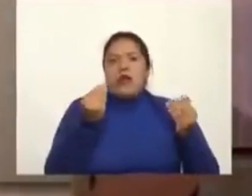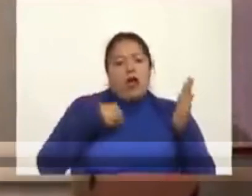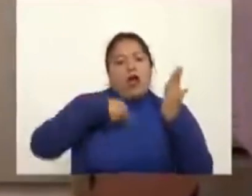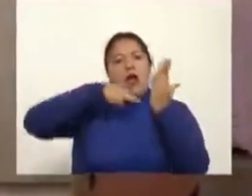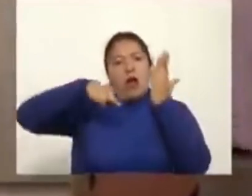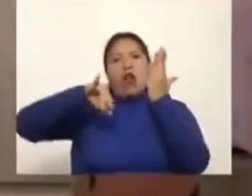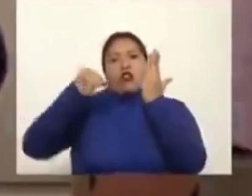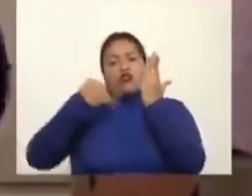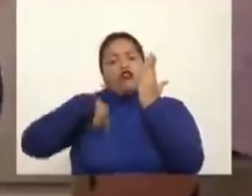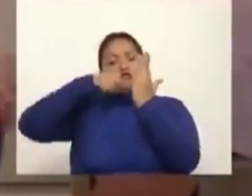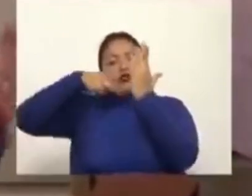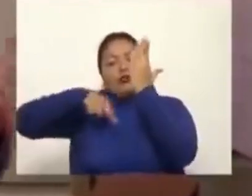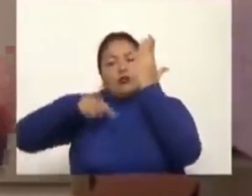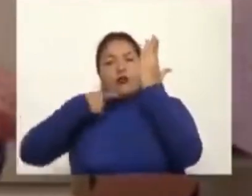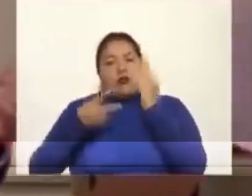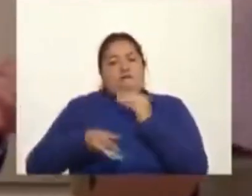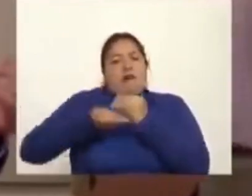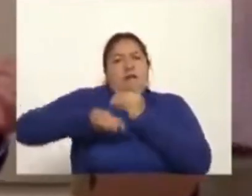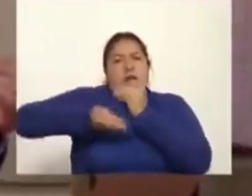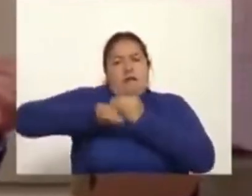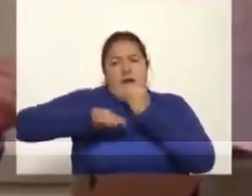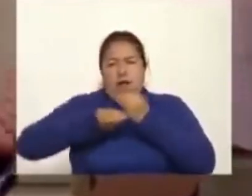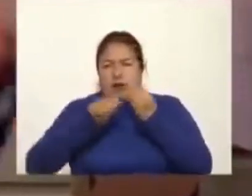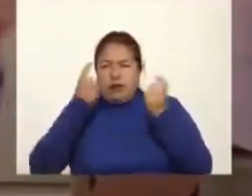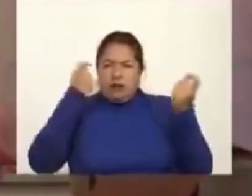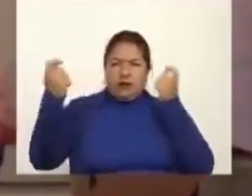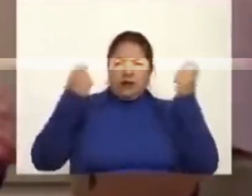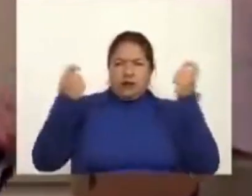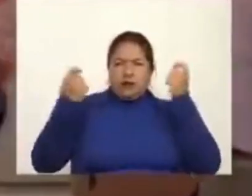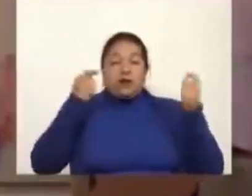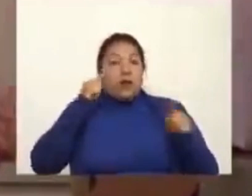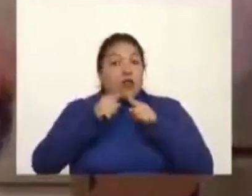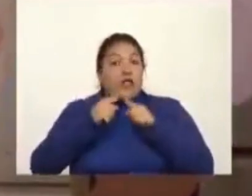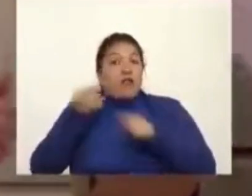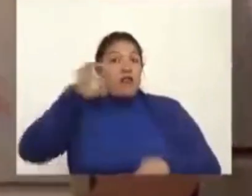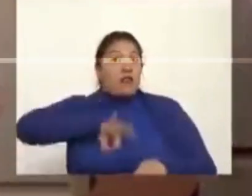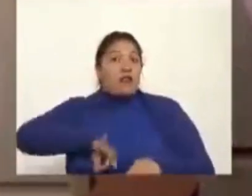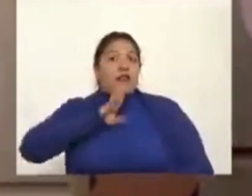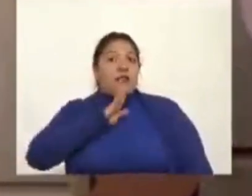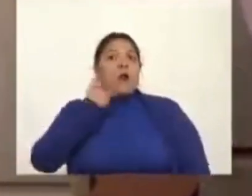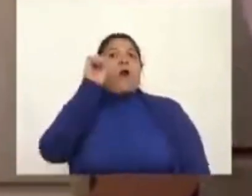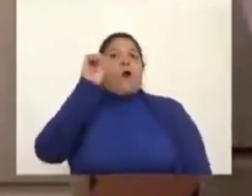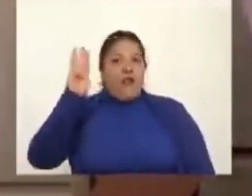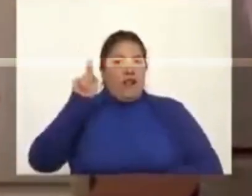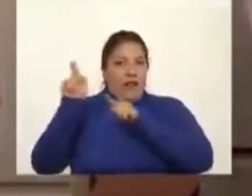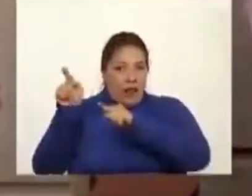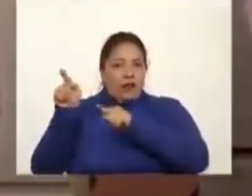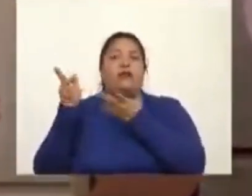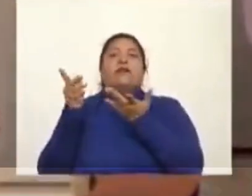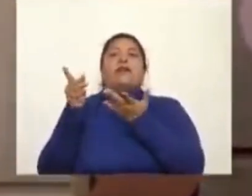contractuales de esa transversal en beneficio de Odebrecht, Sarmiento y sus socios.